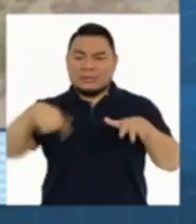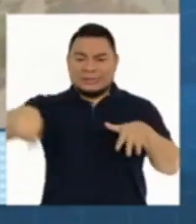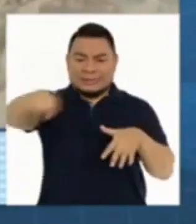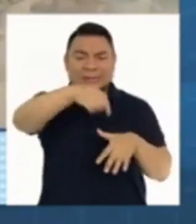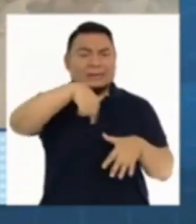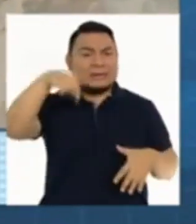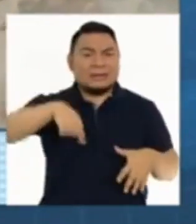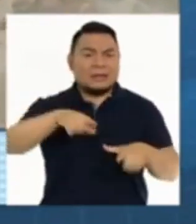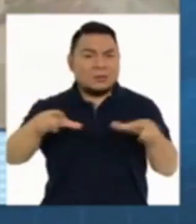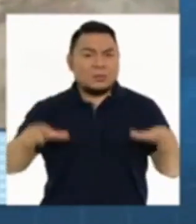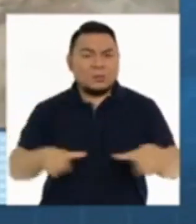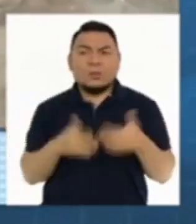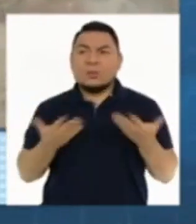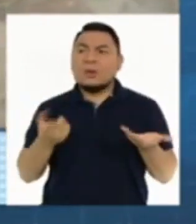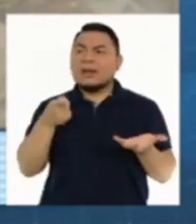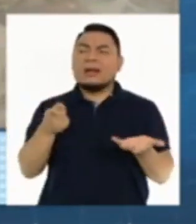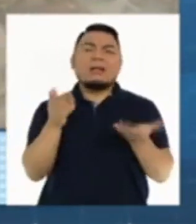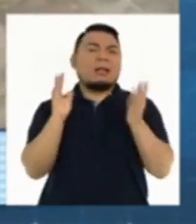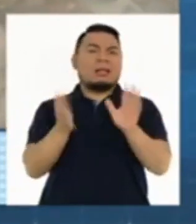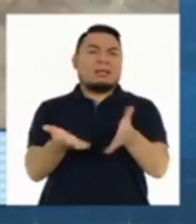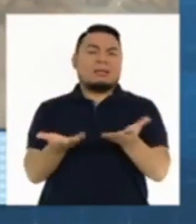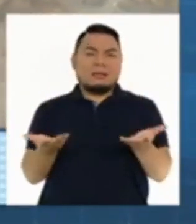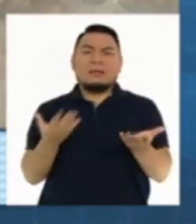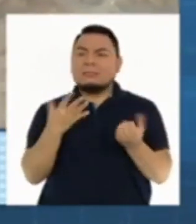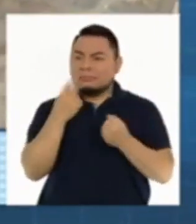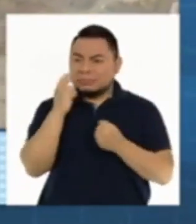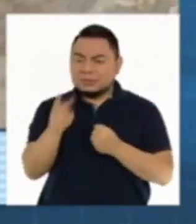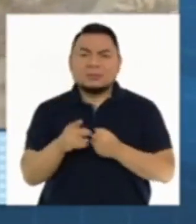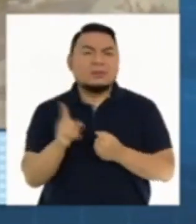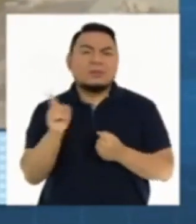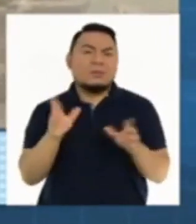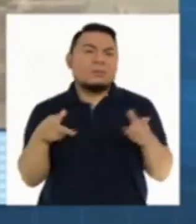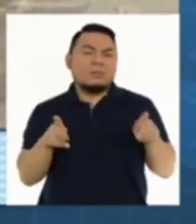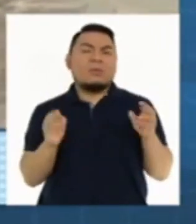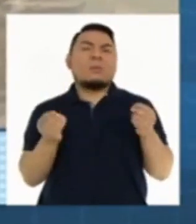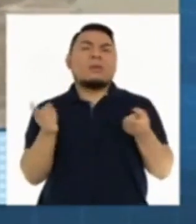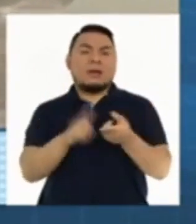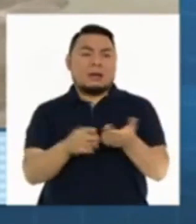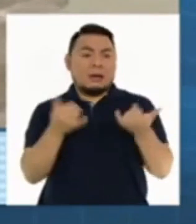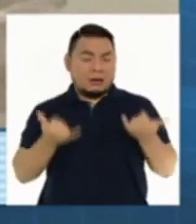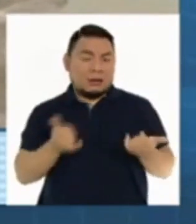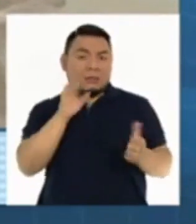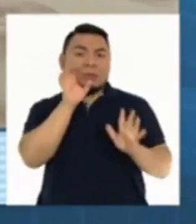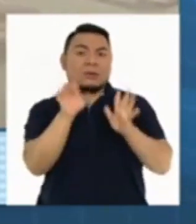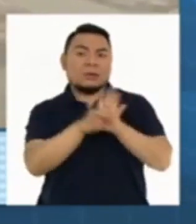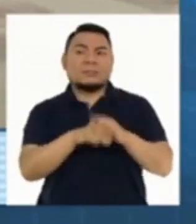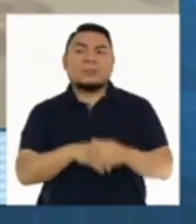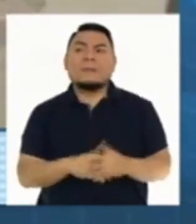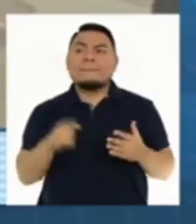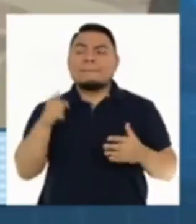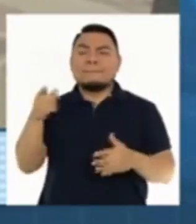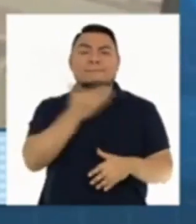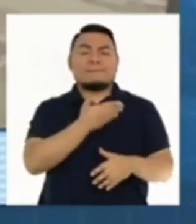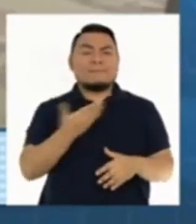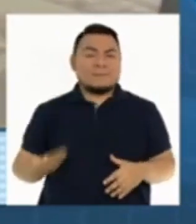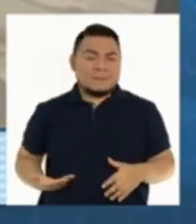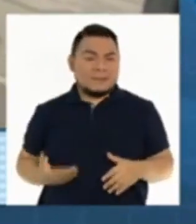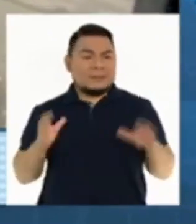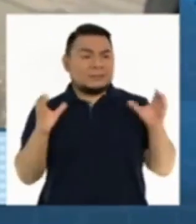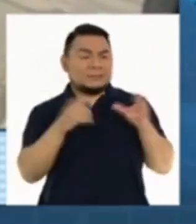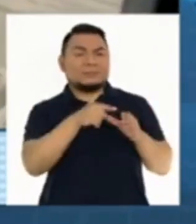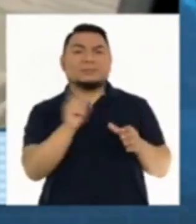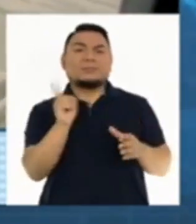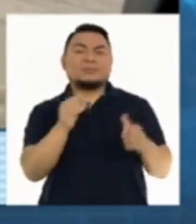esta zona de los valles de Purimac. No podemos permitir que hasta la fecha, por ejemplo, que el Estado Nacional